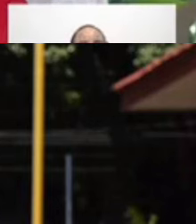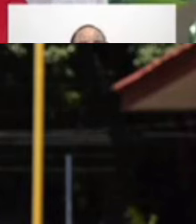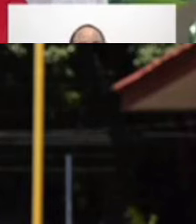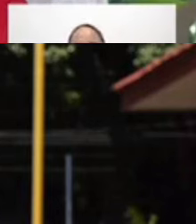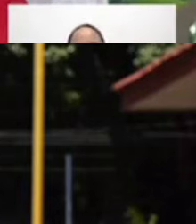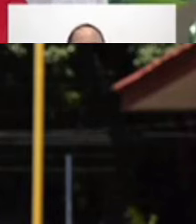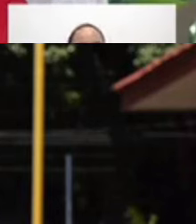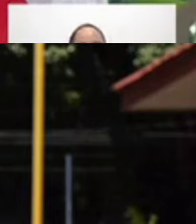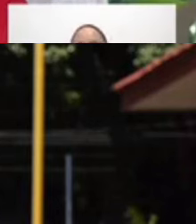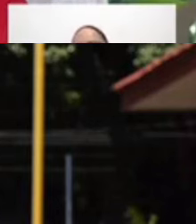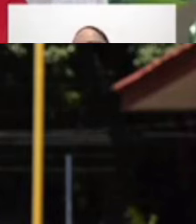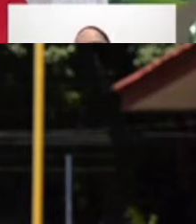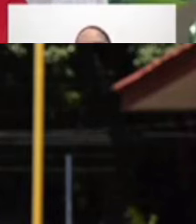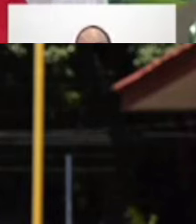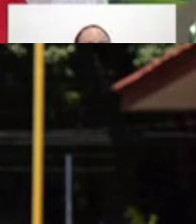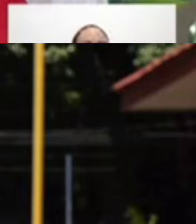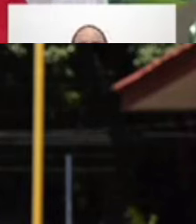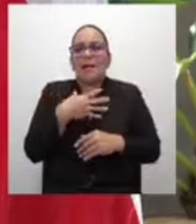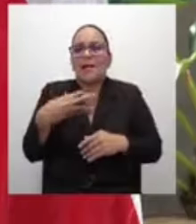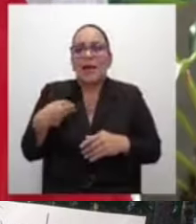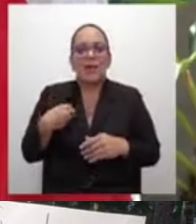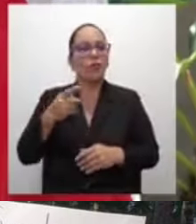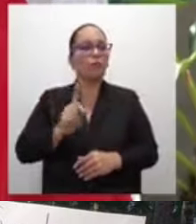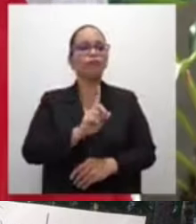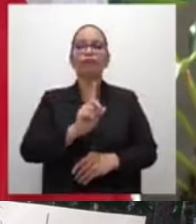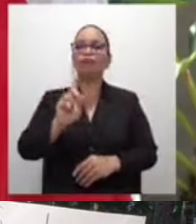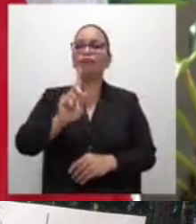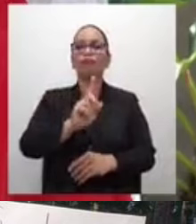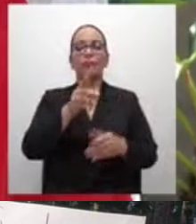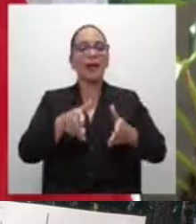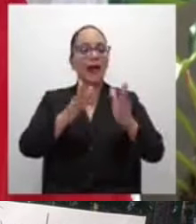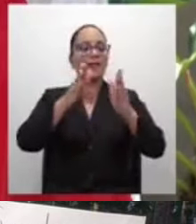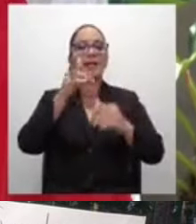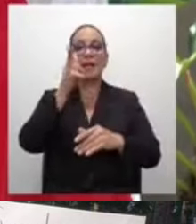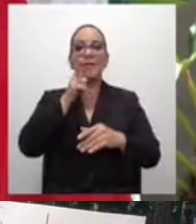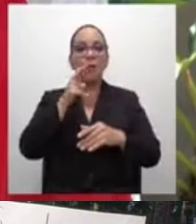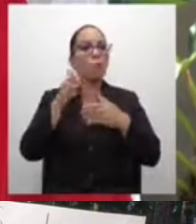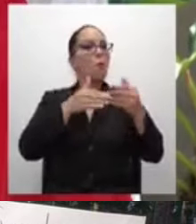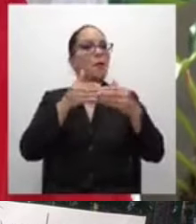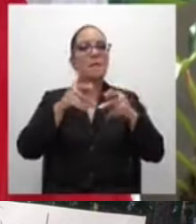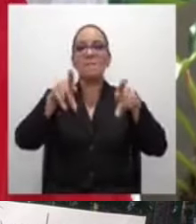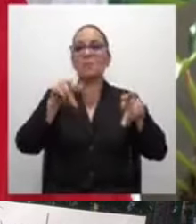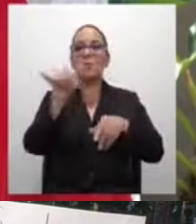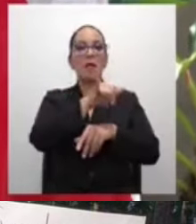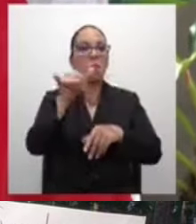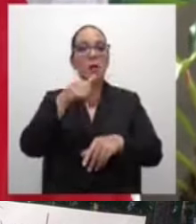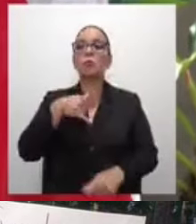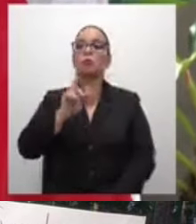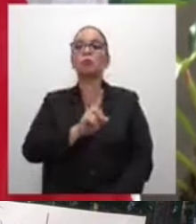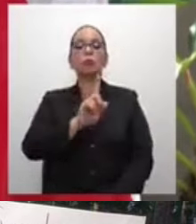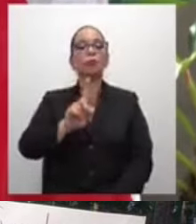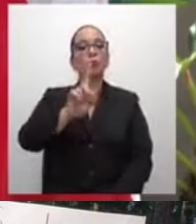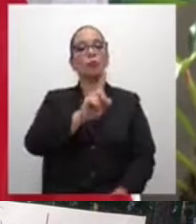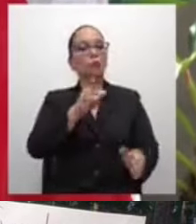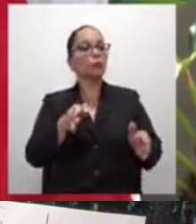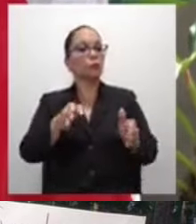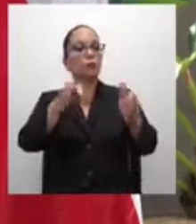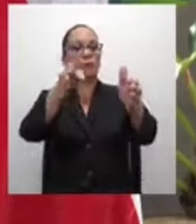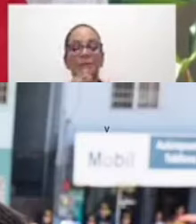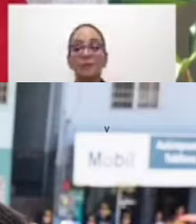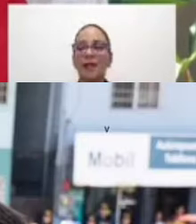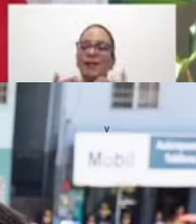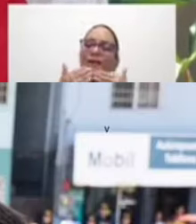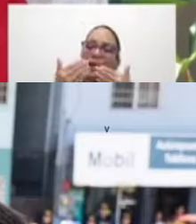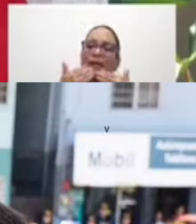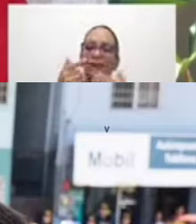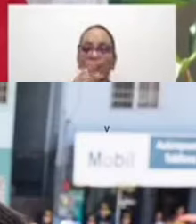Me encantó caminar por las calles de Limón, como cualquier otro ciudadano en el boulevard. Les agradezco